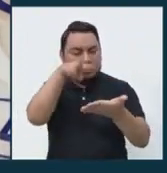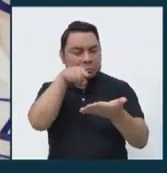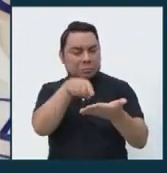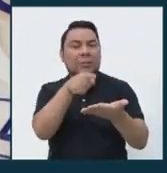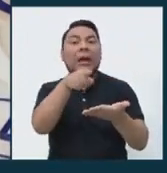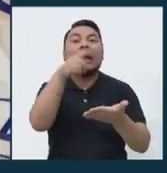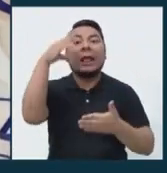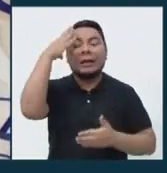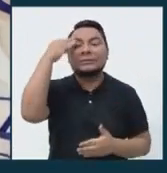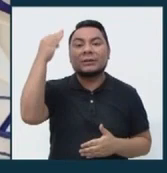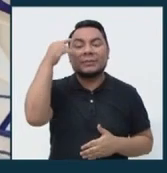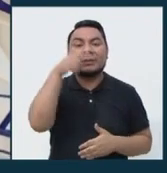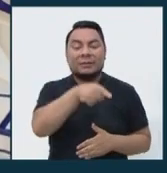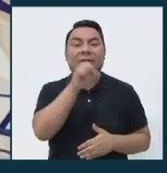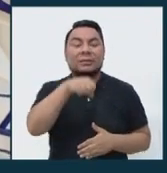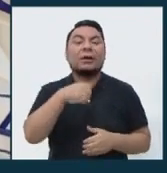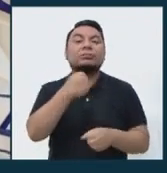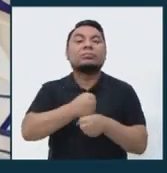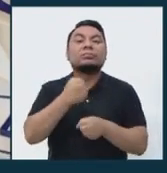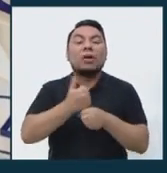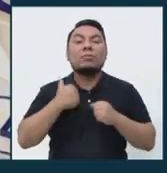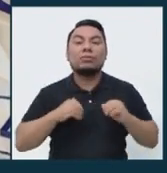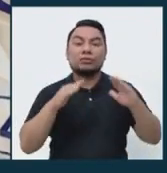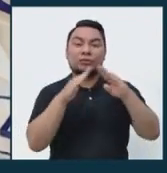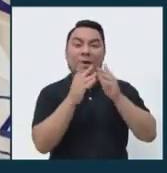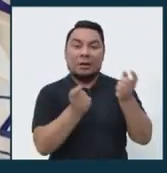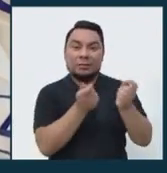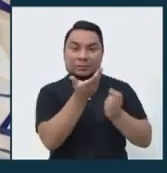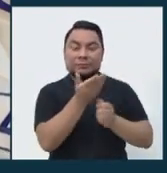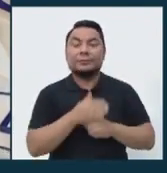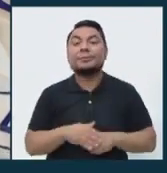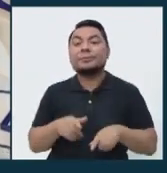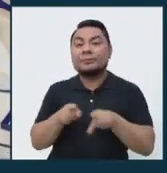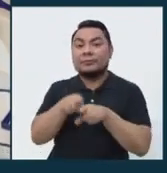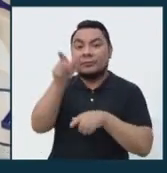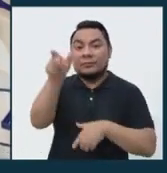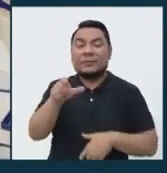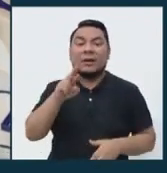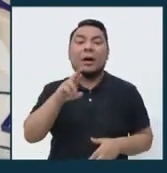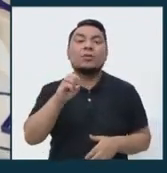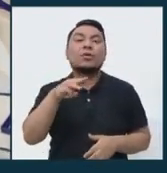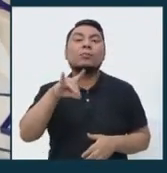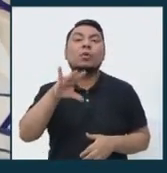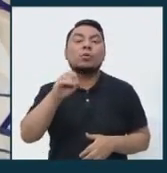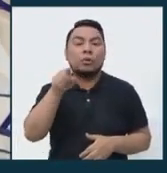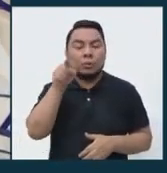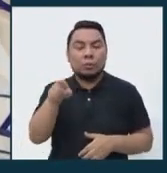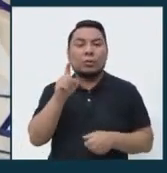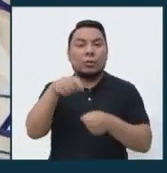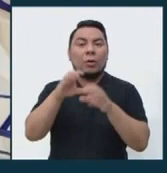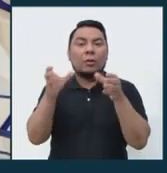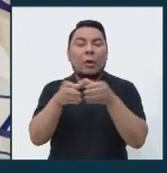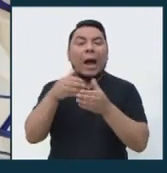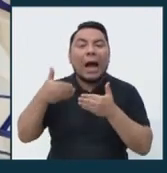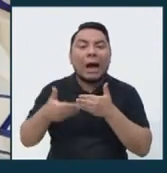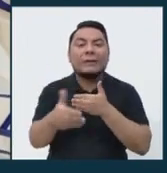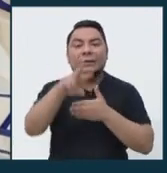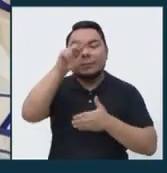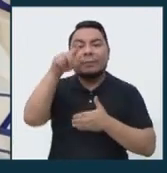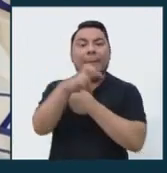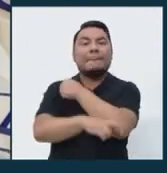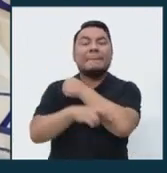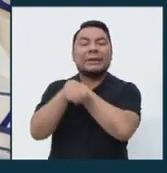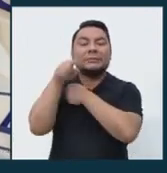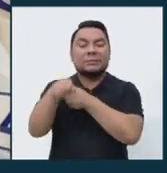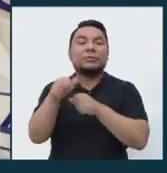tiene experiencia en gestión municipal. También está el candidato Rómulo Mucho Mamani del partido Avanza País. Postula al